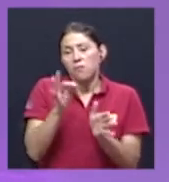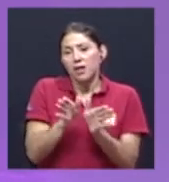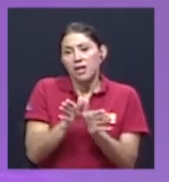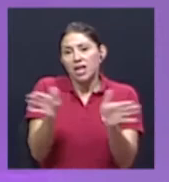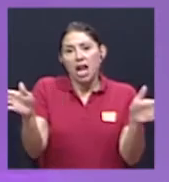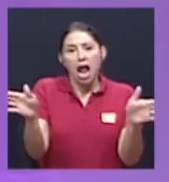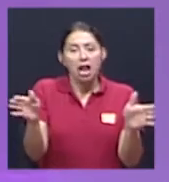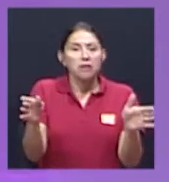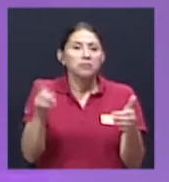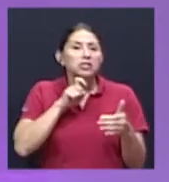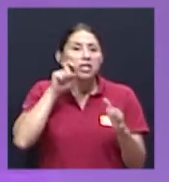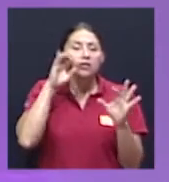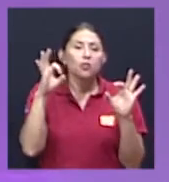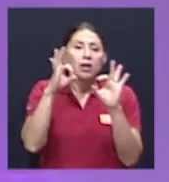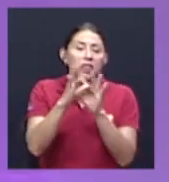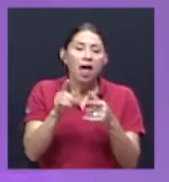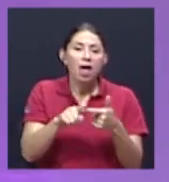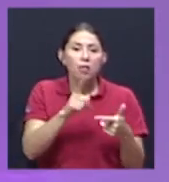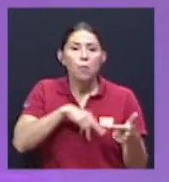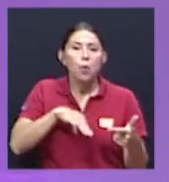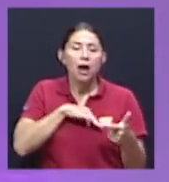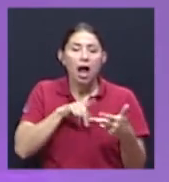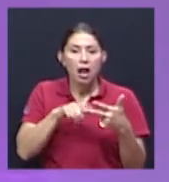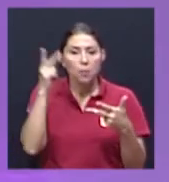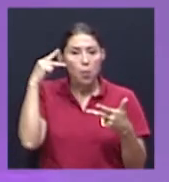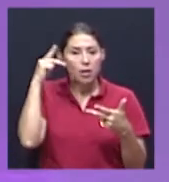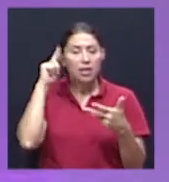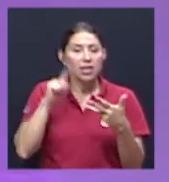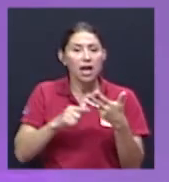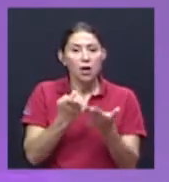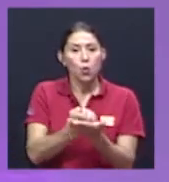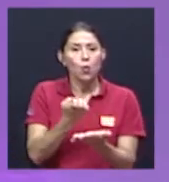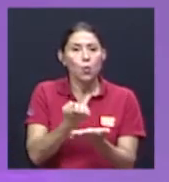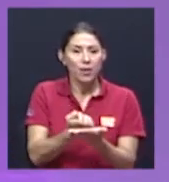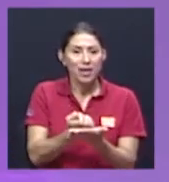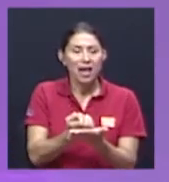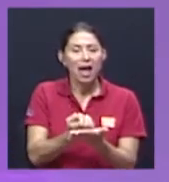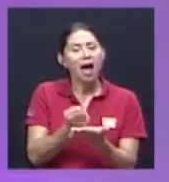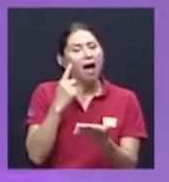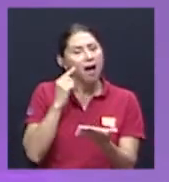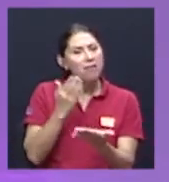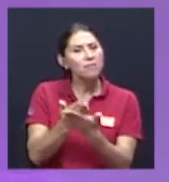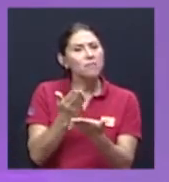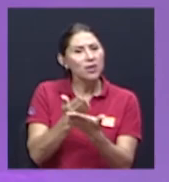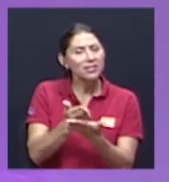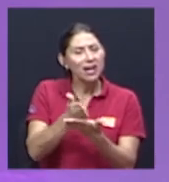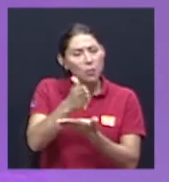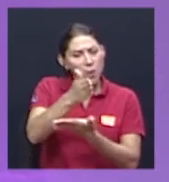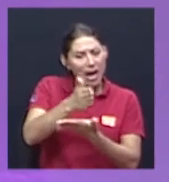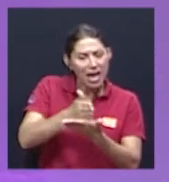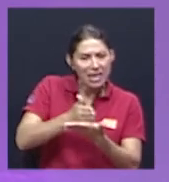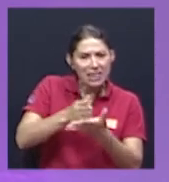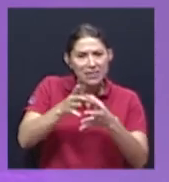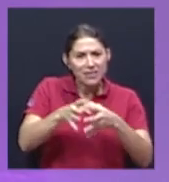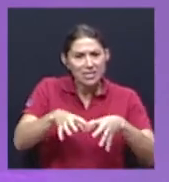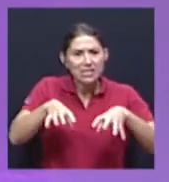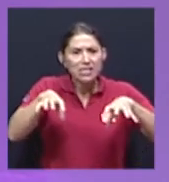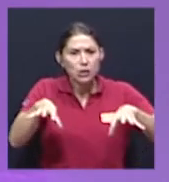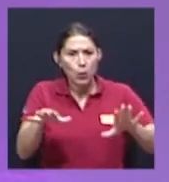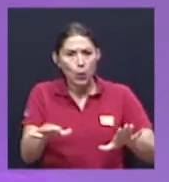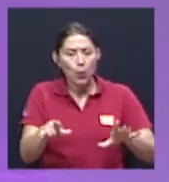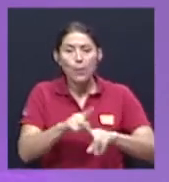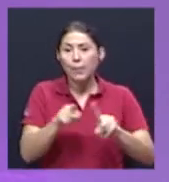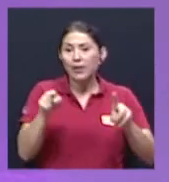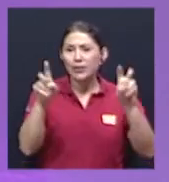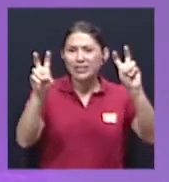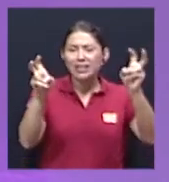sexualidad moral política economía esta división de alguna forma pero aquí incluso no es un tema como